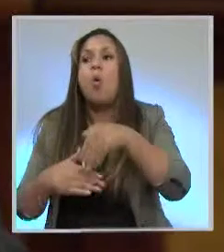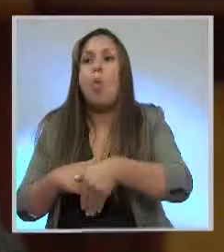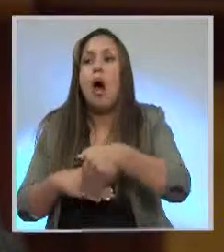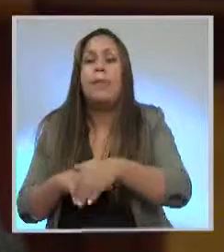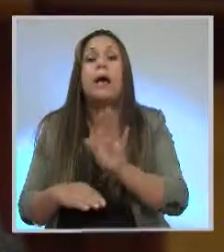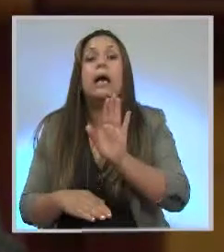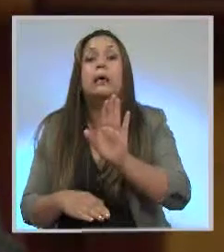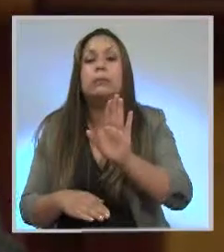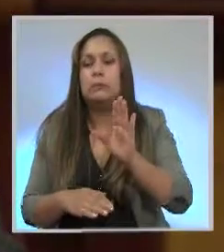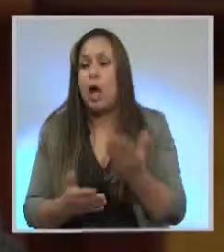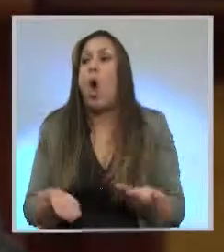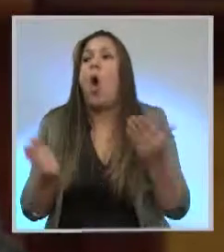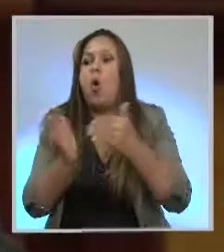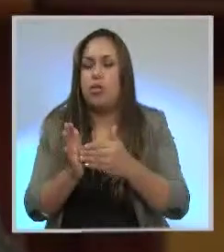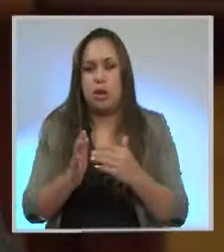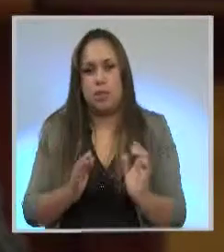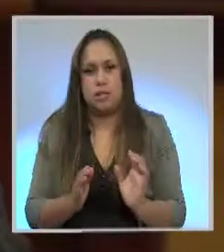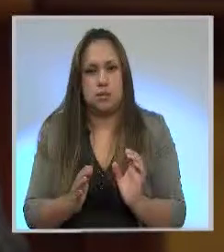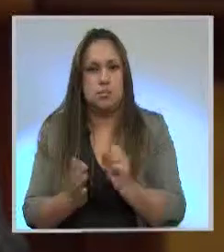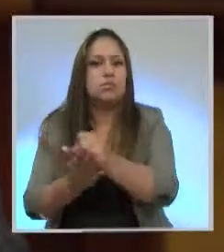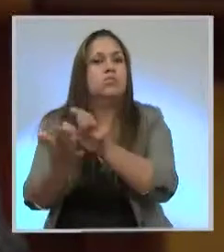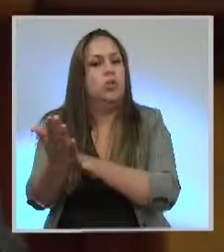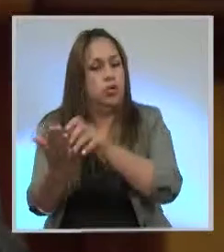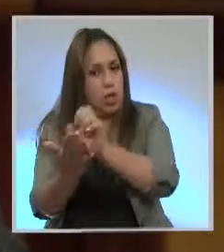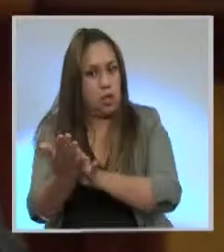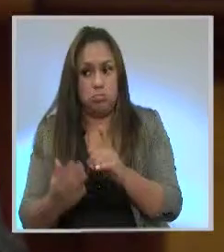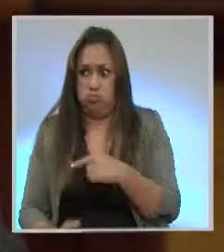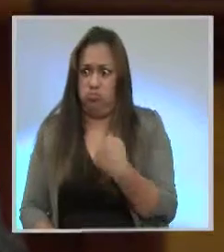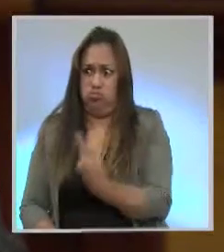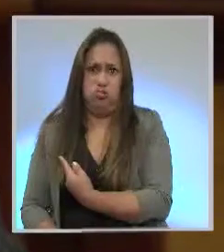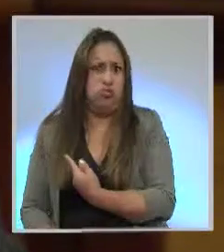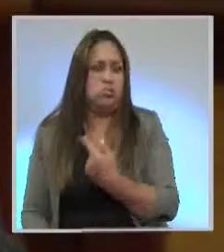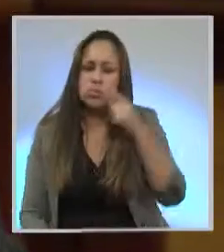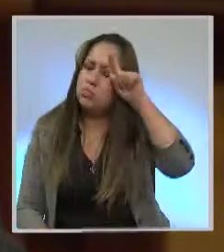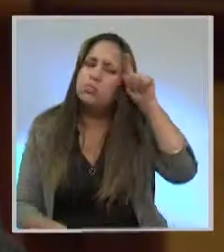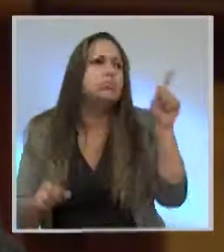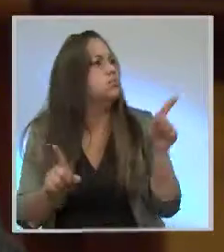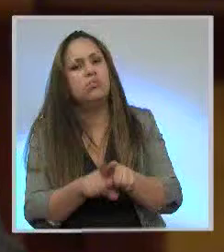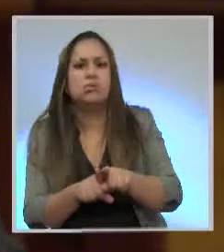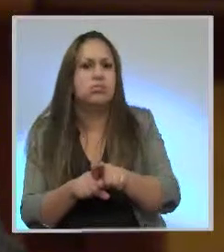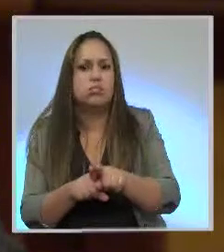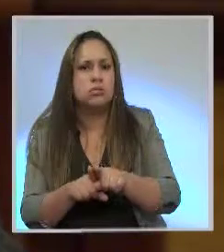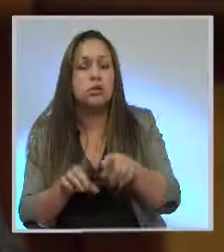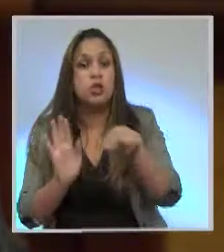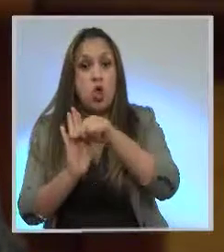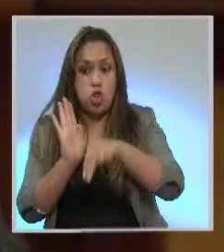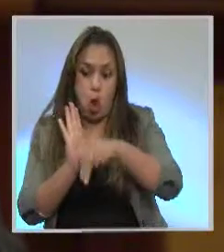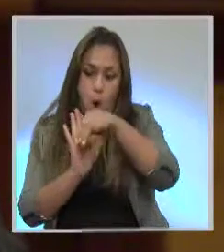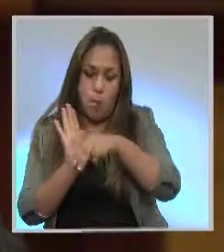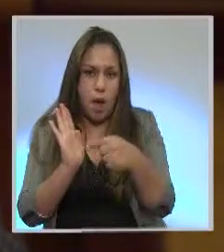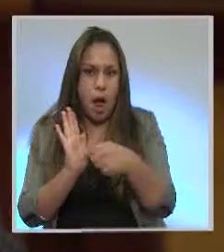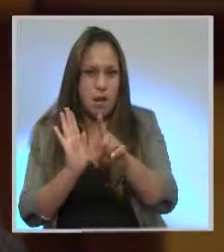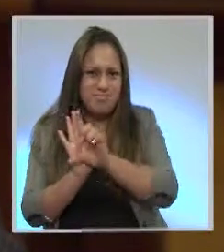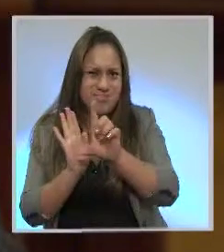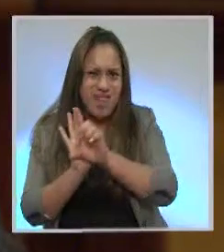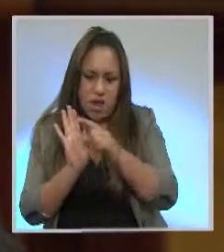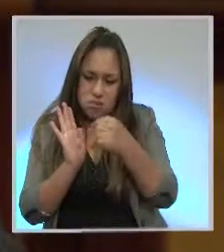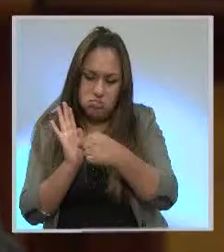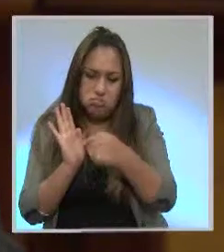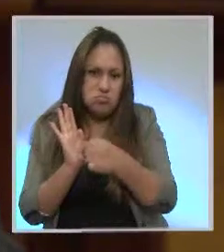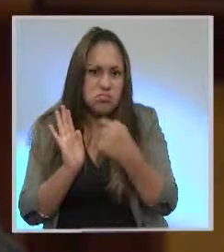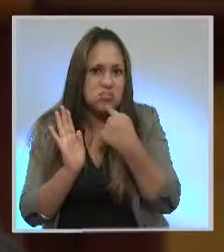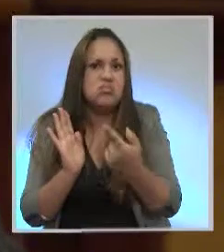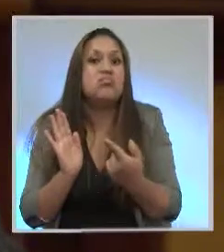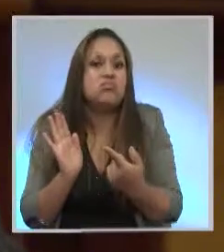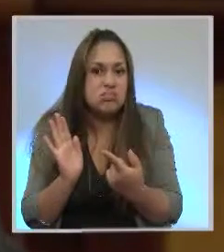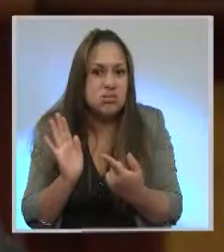asunto por el que no estamos de acuerdo, es de que no existe ninguna norma legal expresa que permita el retiro de